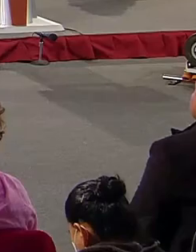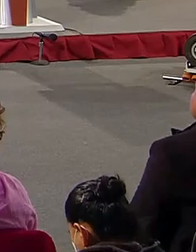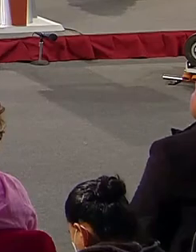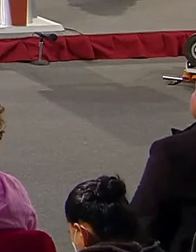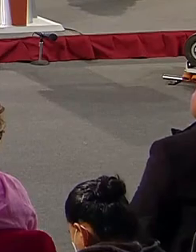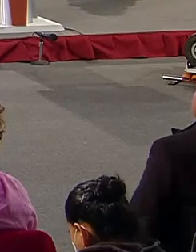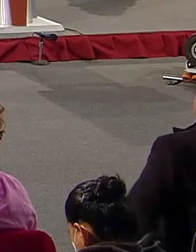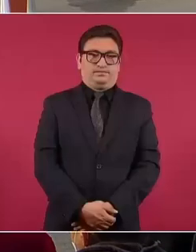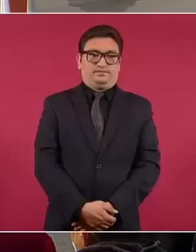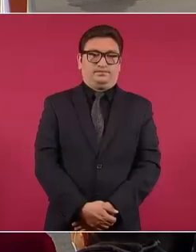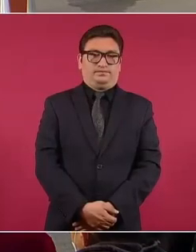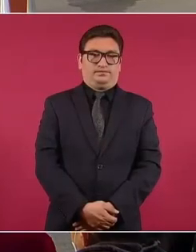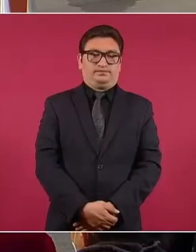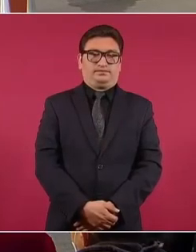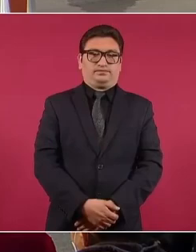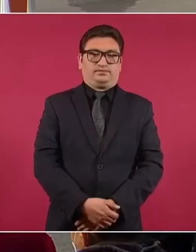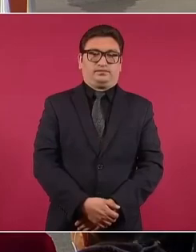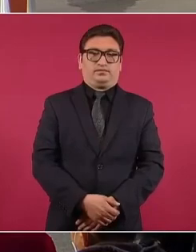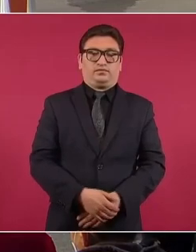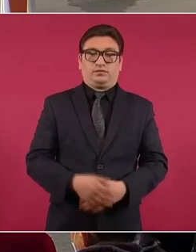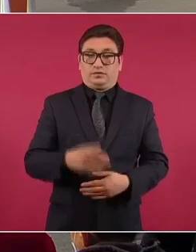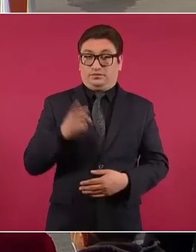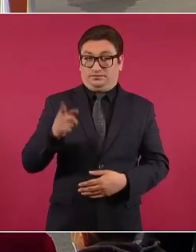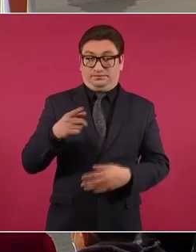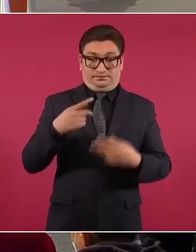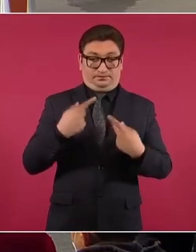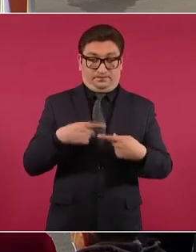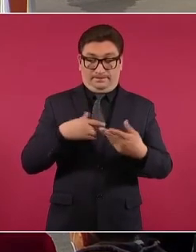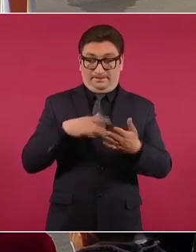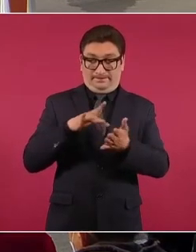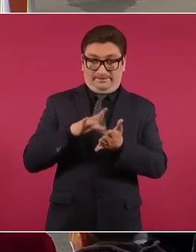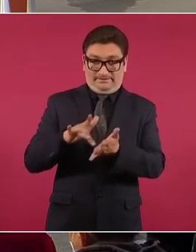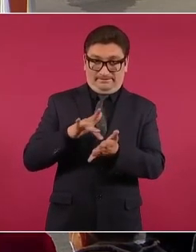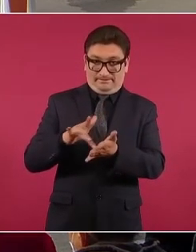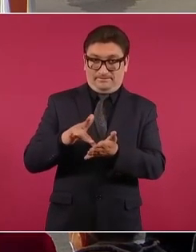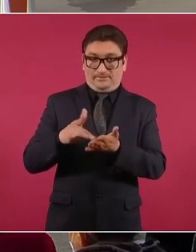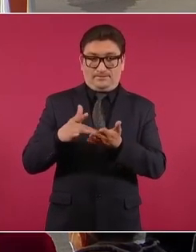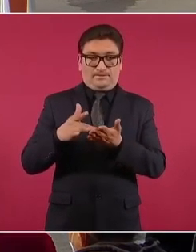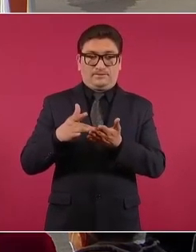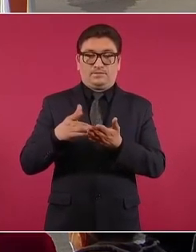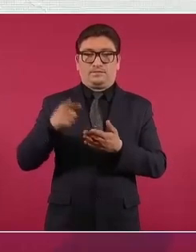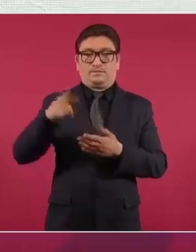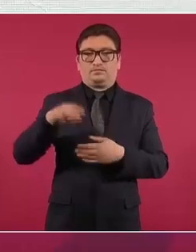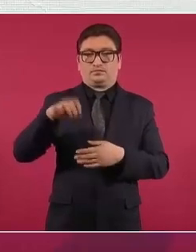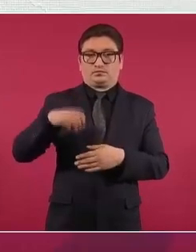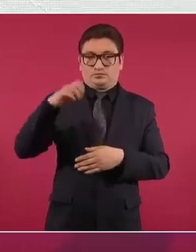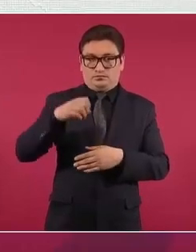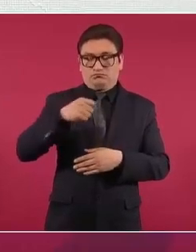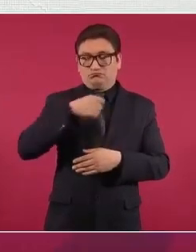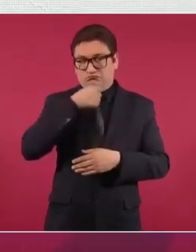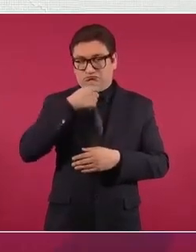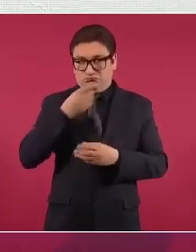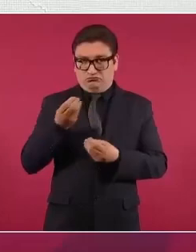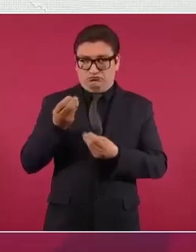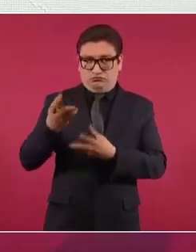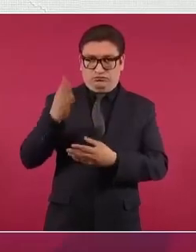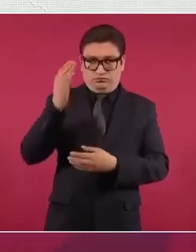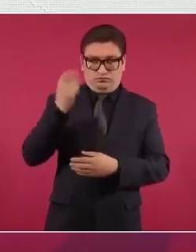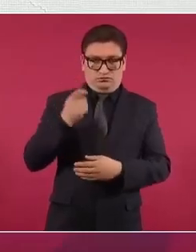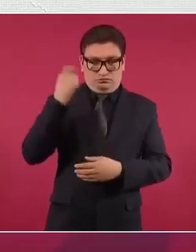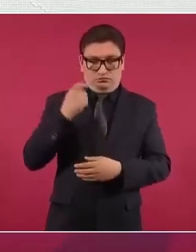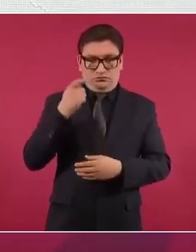El que no recibe un apoyo como adulto mayor recibe